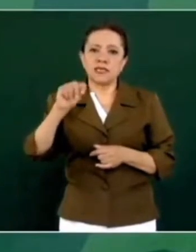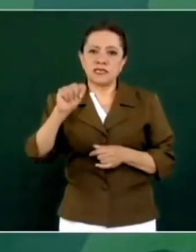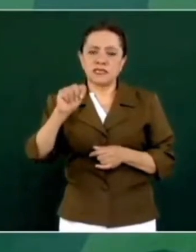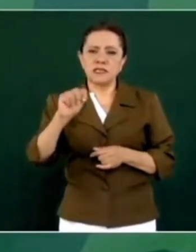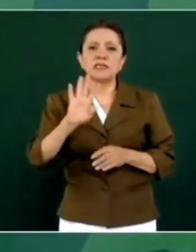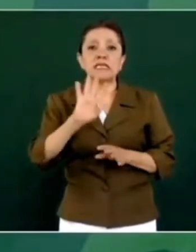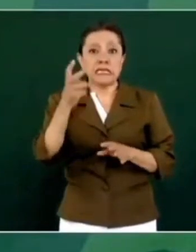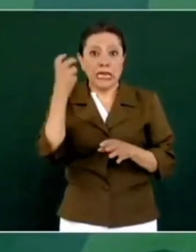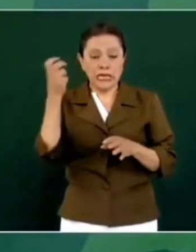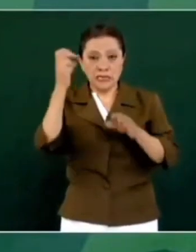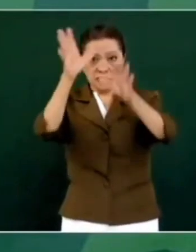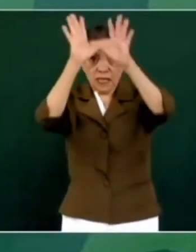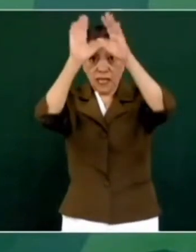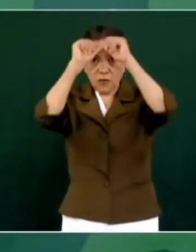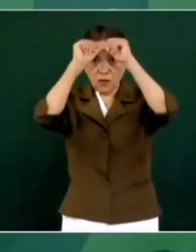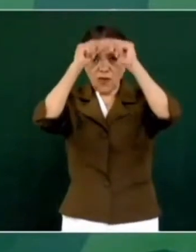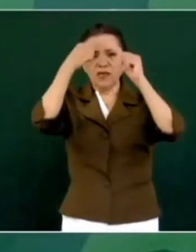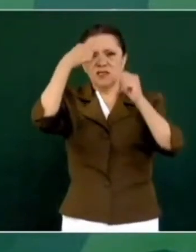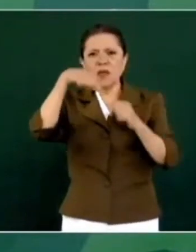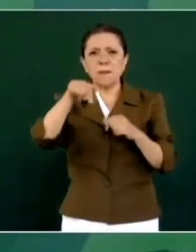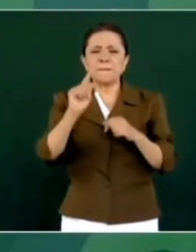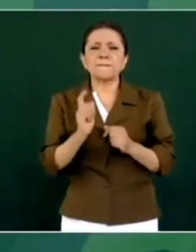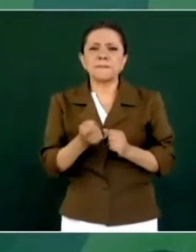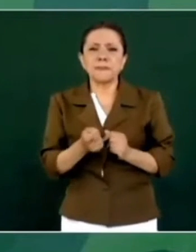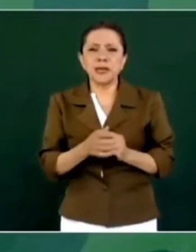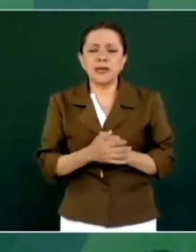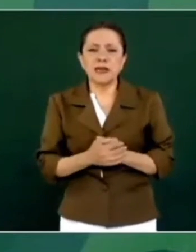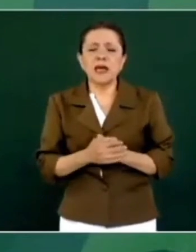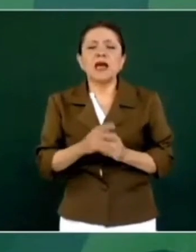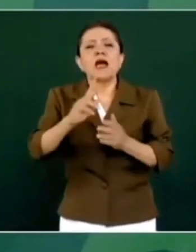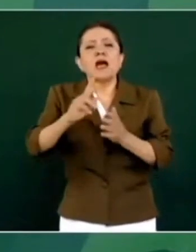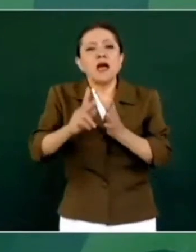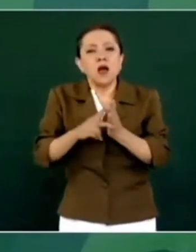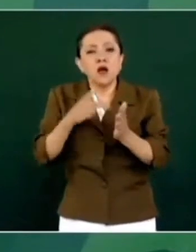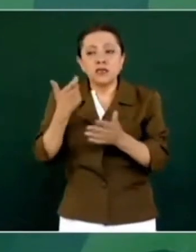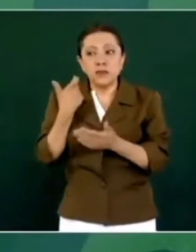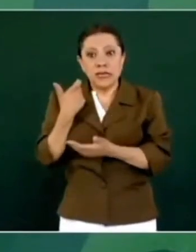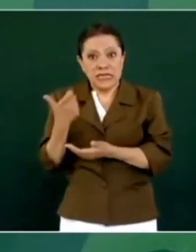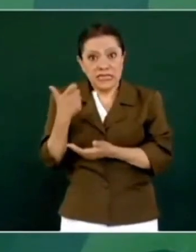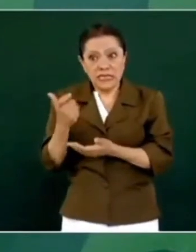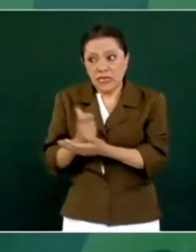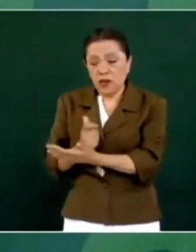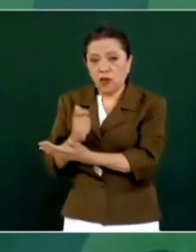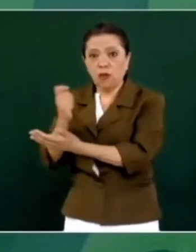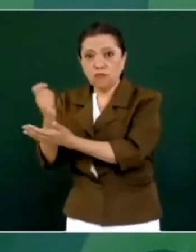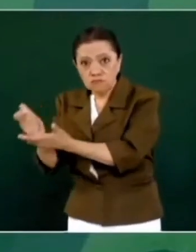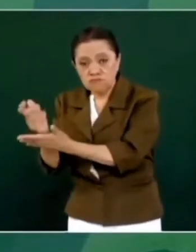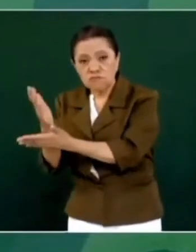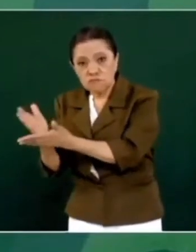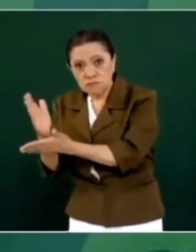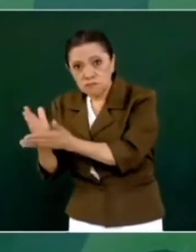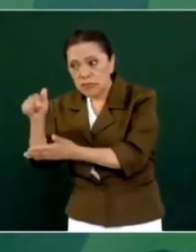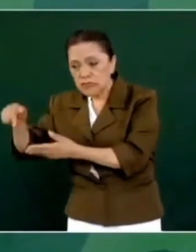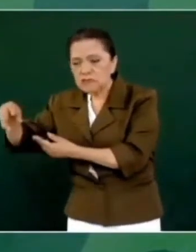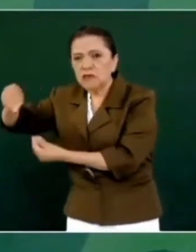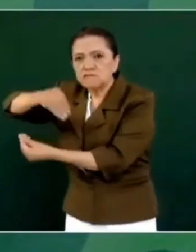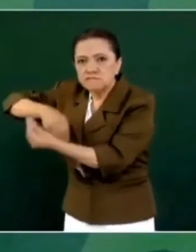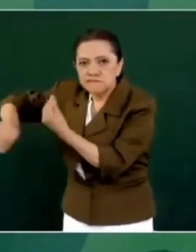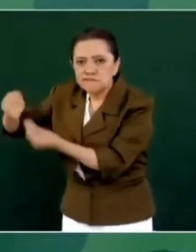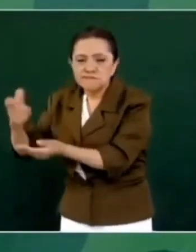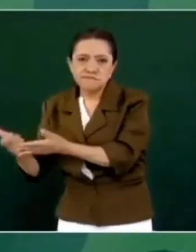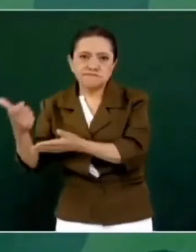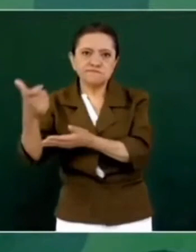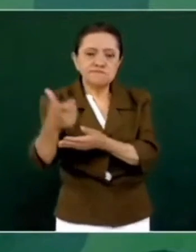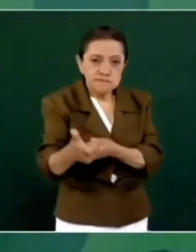para devolverles el dinero, no hay que